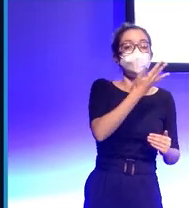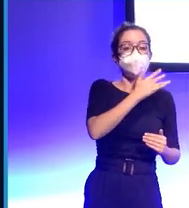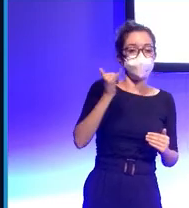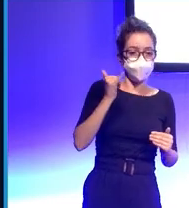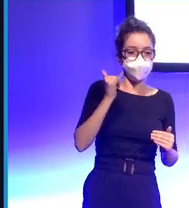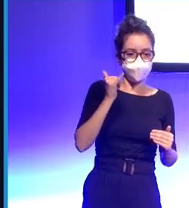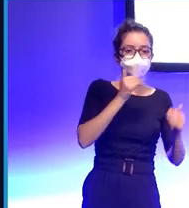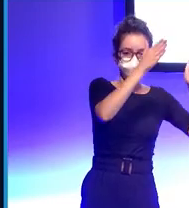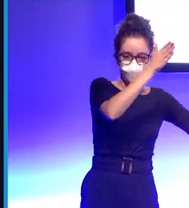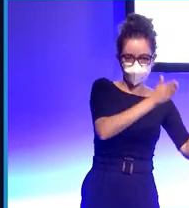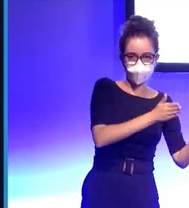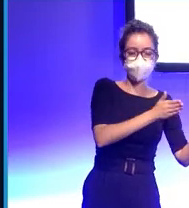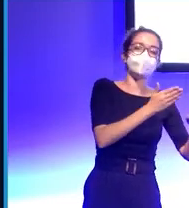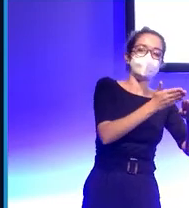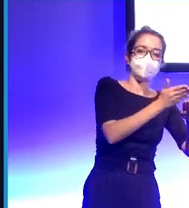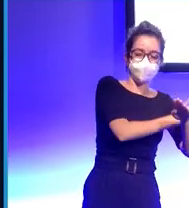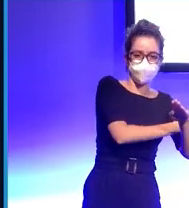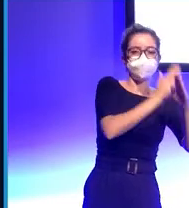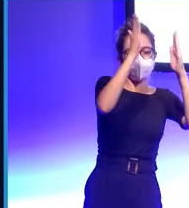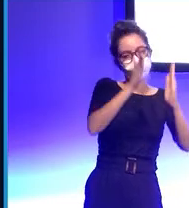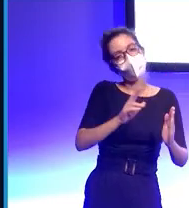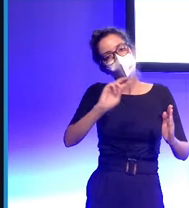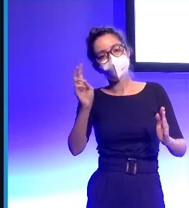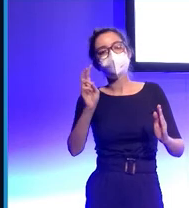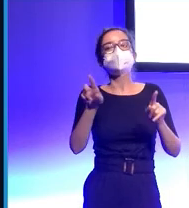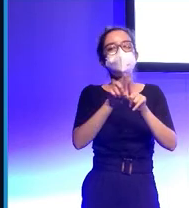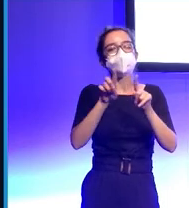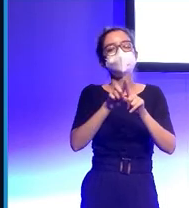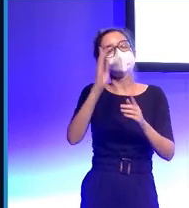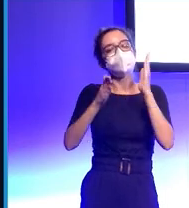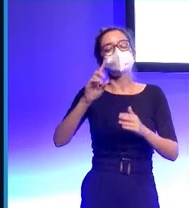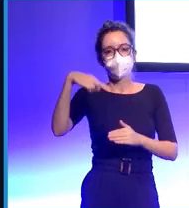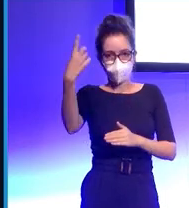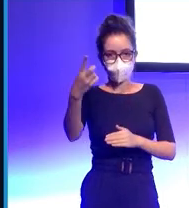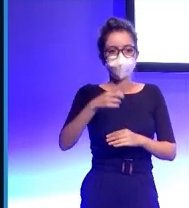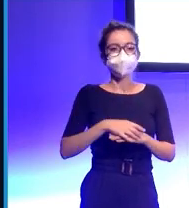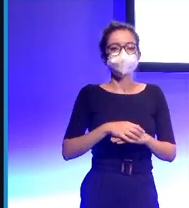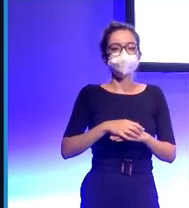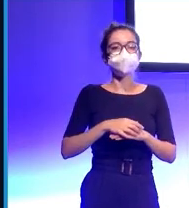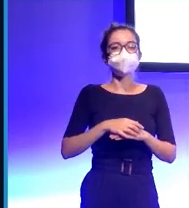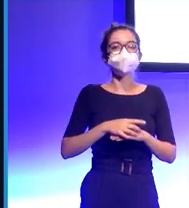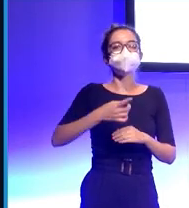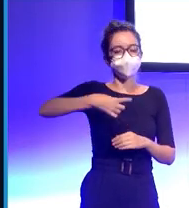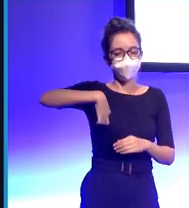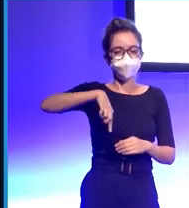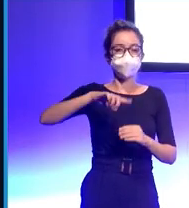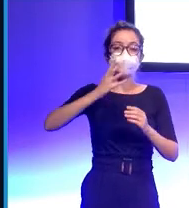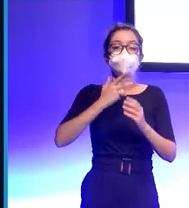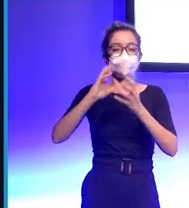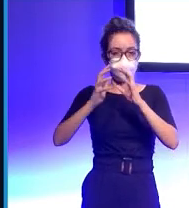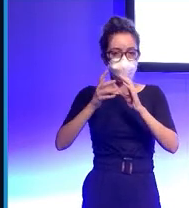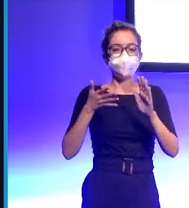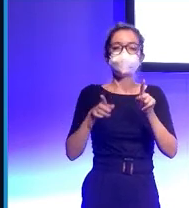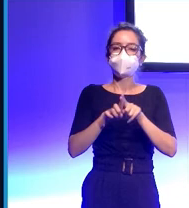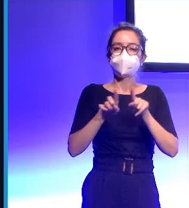con las sesiones del robot. Y lo que hemos observado es que ha habido un incremento tanto en el bienestar emocional como en el estado de ánimo